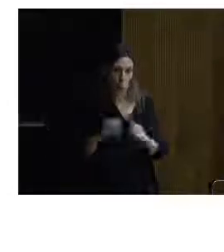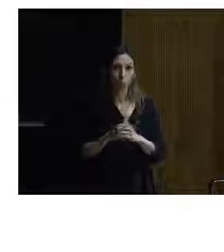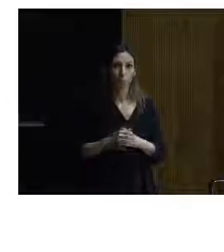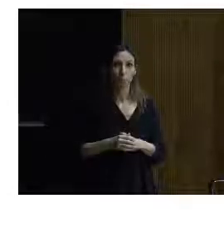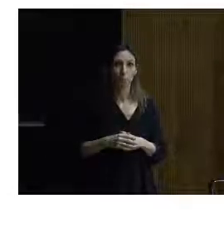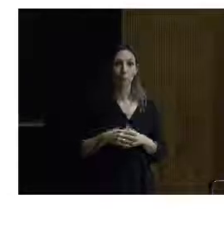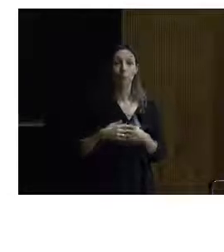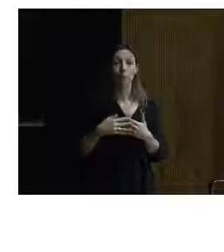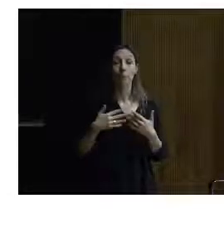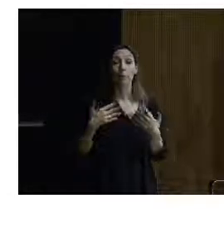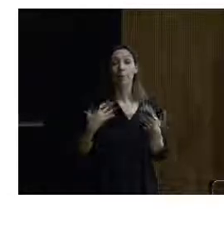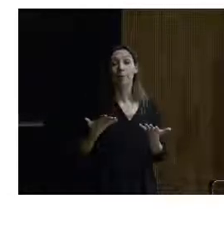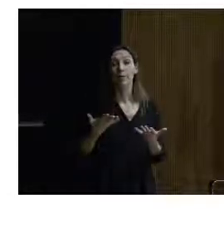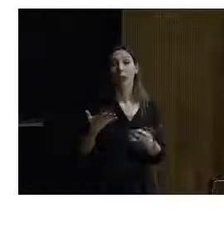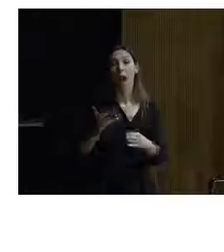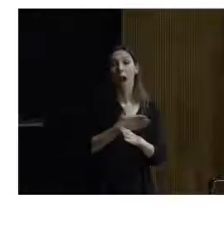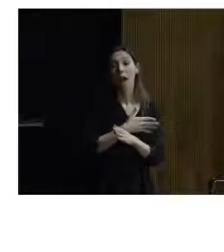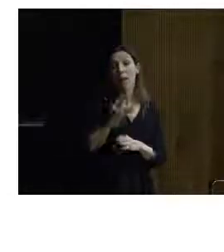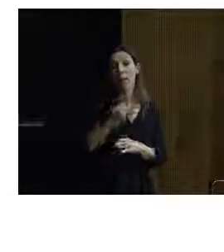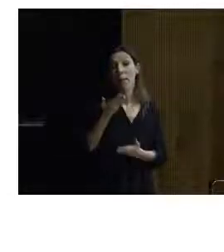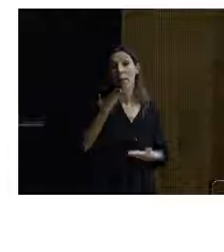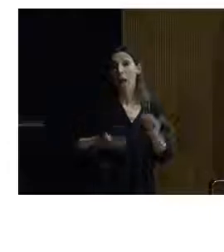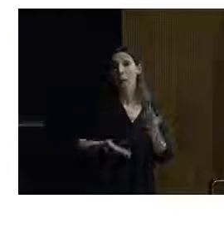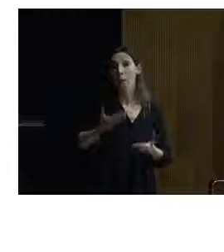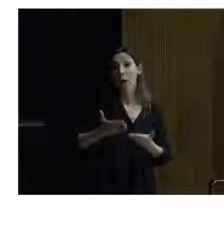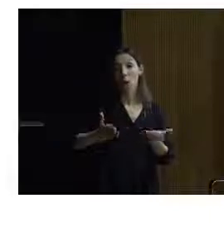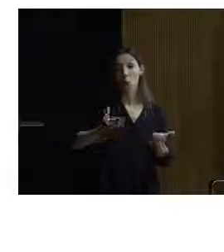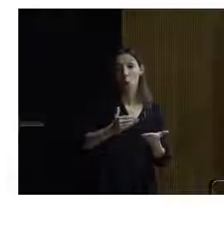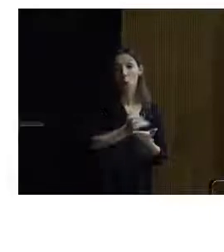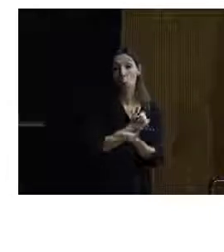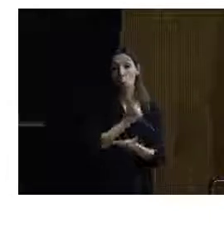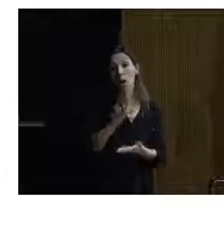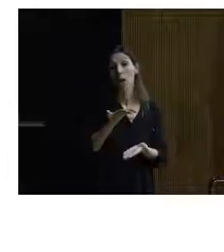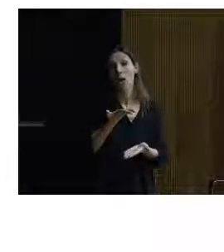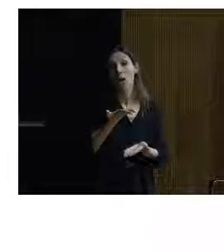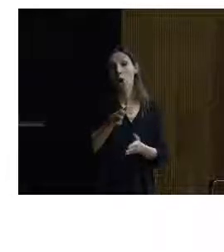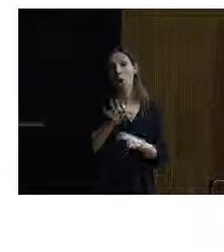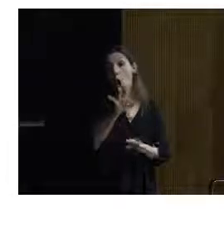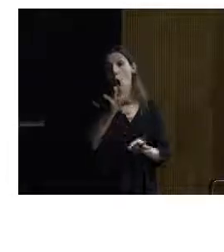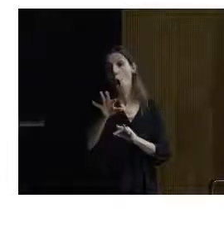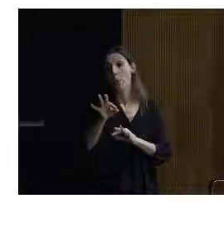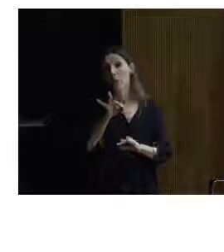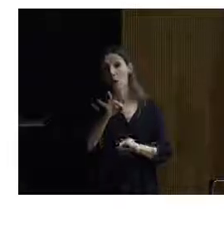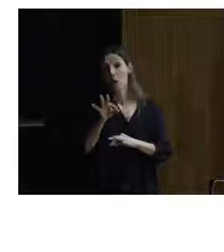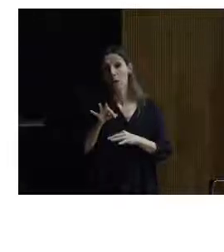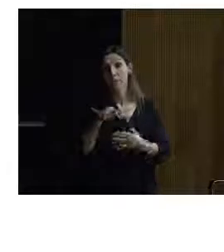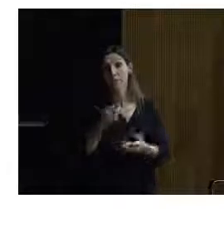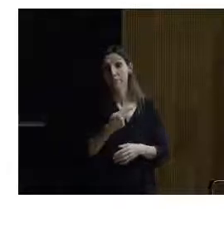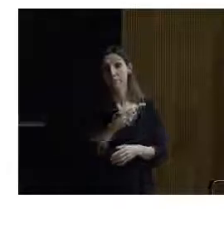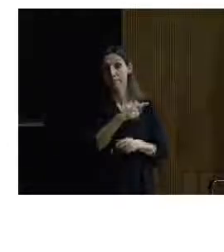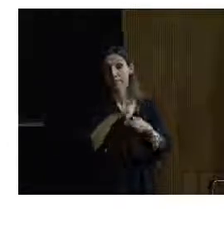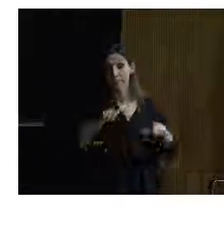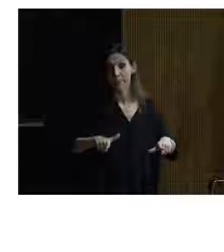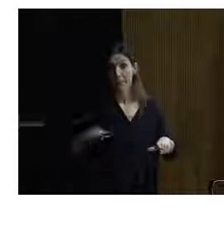hice fue evaluar todas las posibilidades, las opciones que tenía. Esta es la planta que había antes.